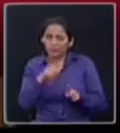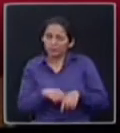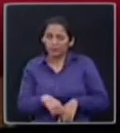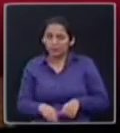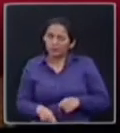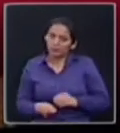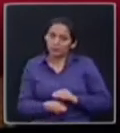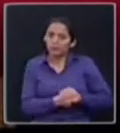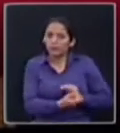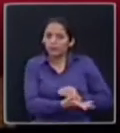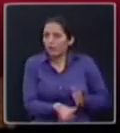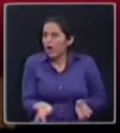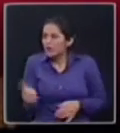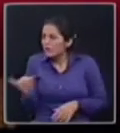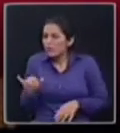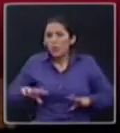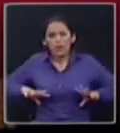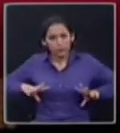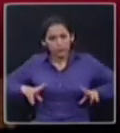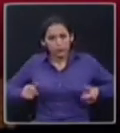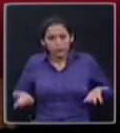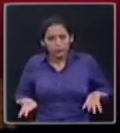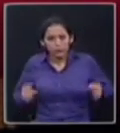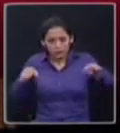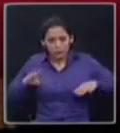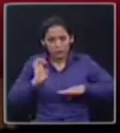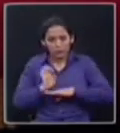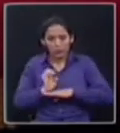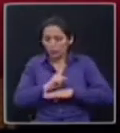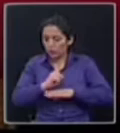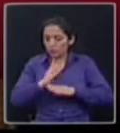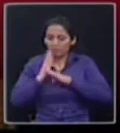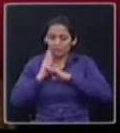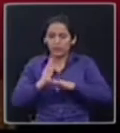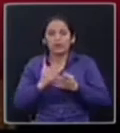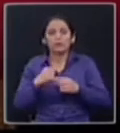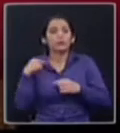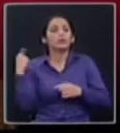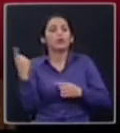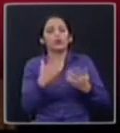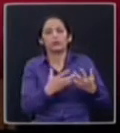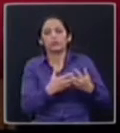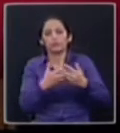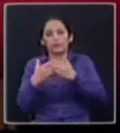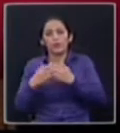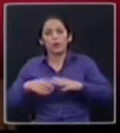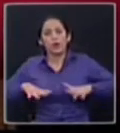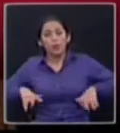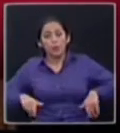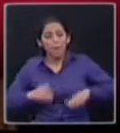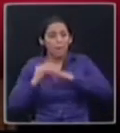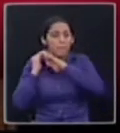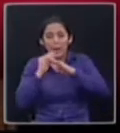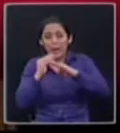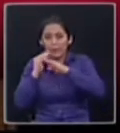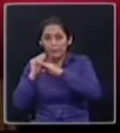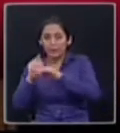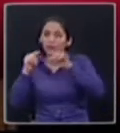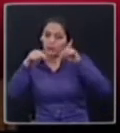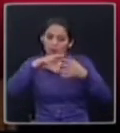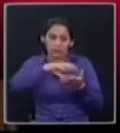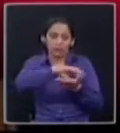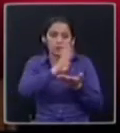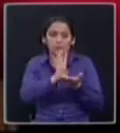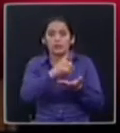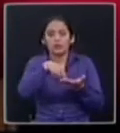hoy esta es una cruzada para todo el Ecuador, que todos nos unamos en esta lucha contra la corrupción, pero evidentemente nosotros como asambleístas estamos actuando en